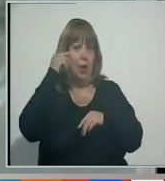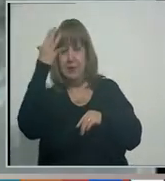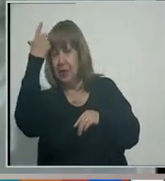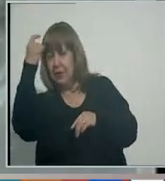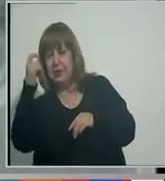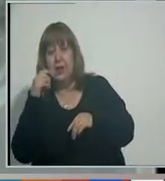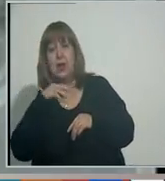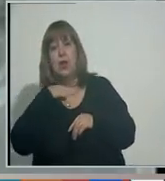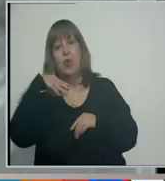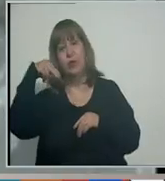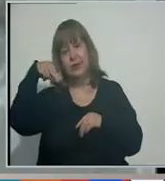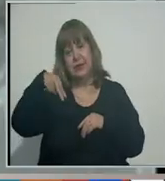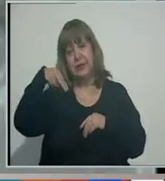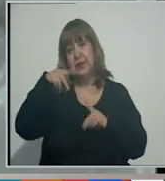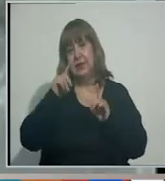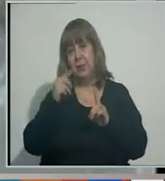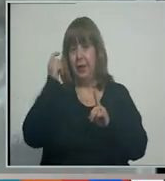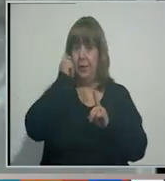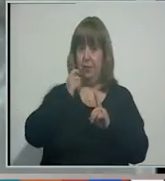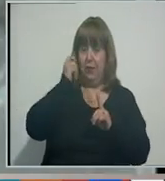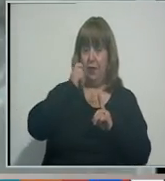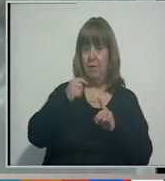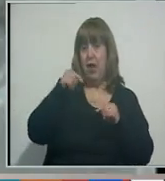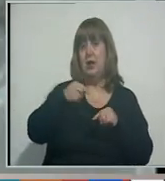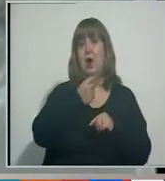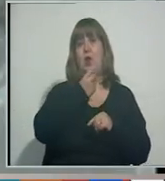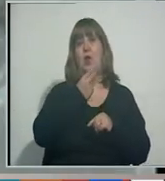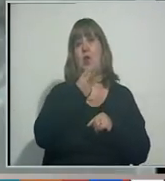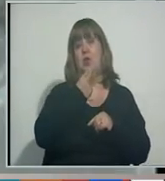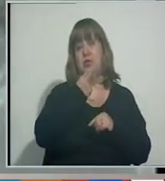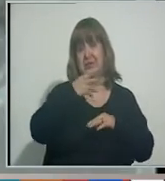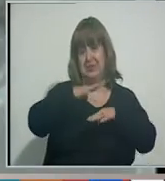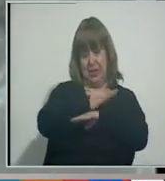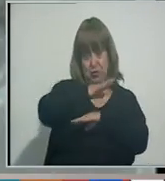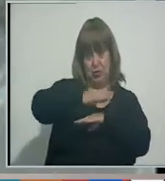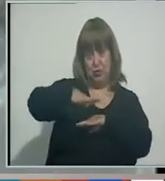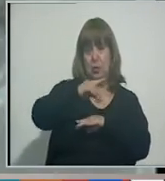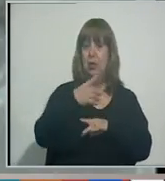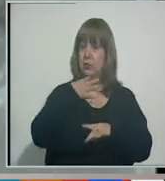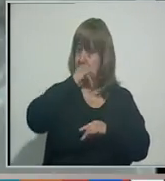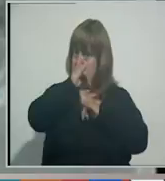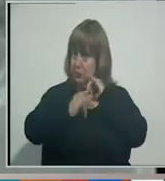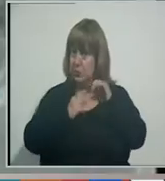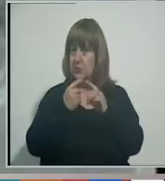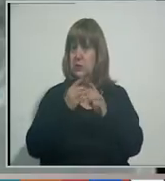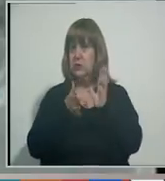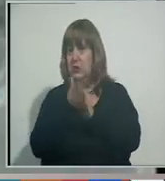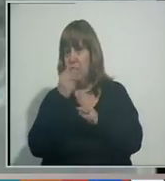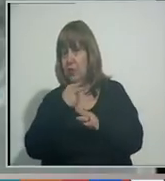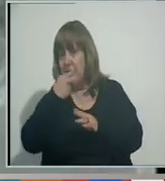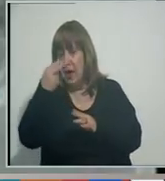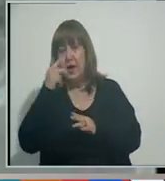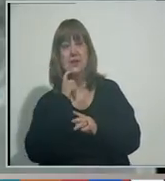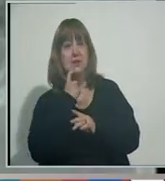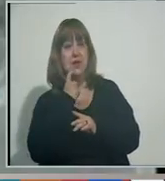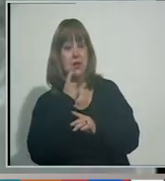Junín, Rivadavia, y los 11 que tenemos nosotros, acá con cielo parcialmente nublado. Pero sepan que si se van hacia el este, hacia la provincia de San